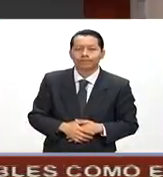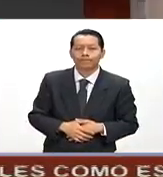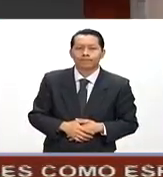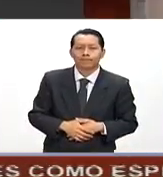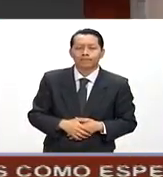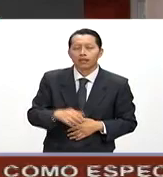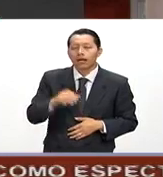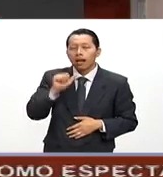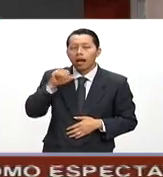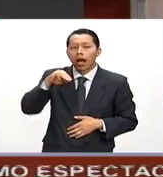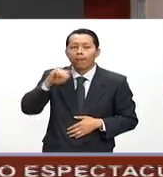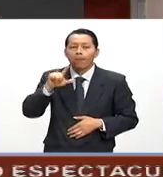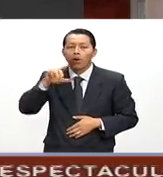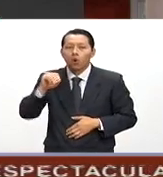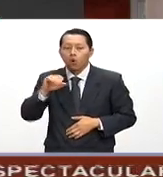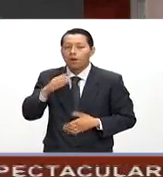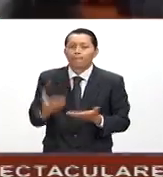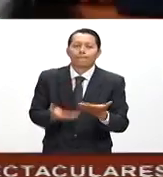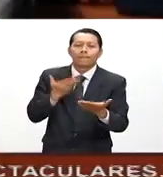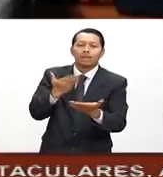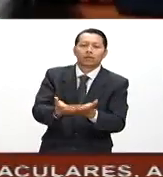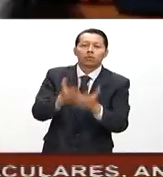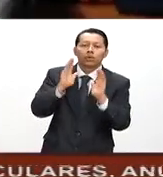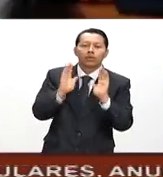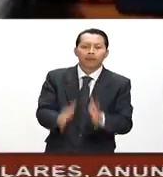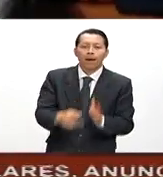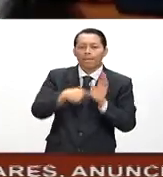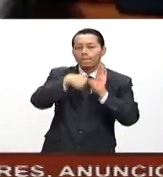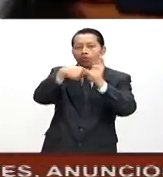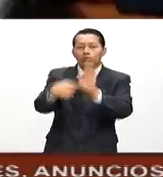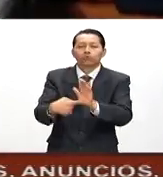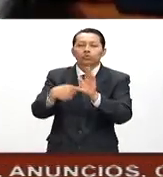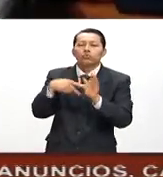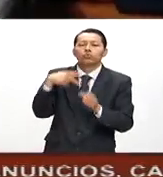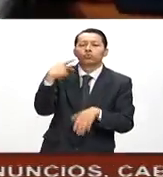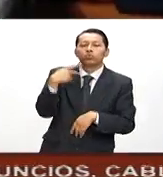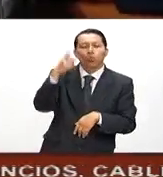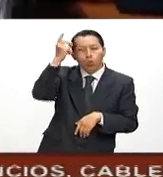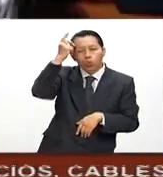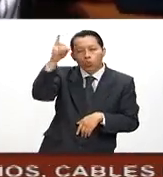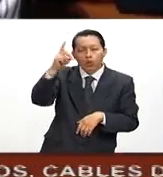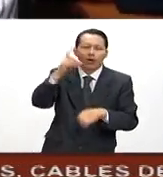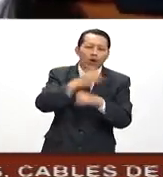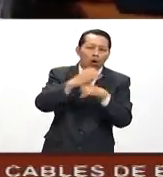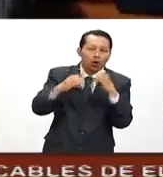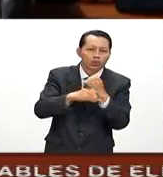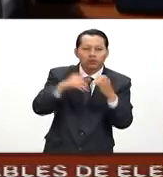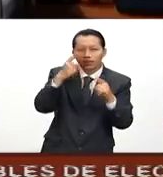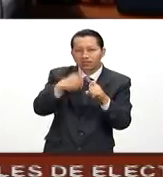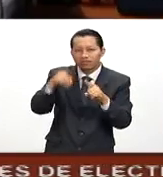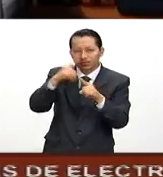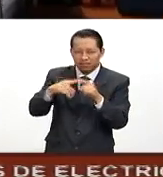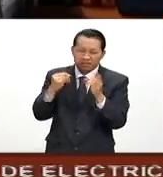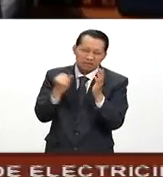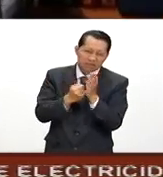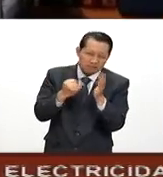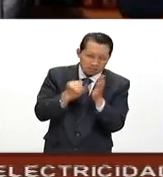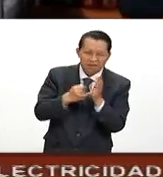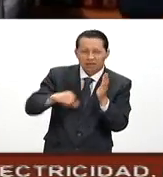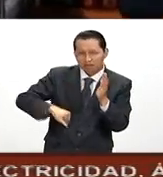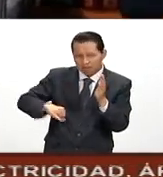Andrés Manuel López Obrador presentó ya su declaración patrimonial de no conflictos de interés y fiscal.